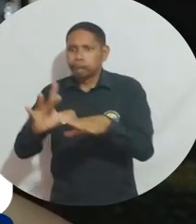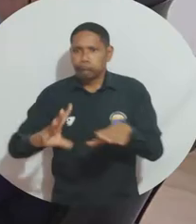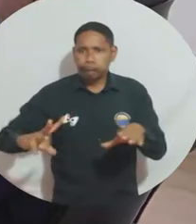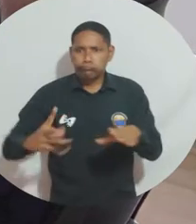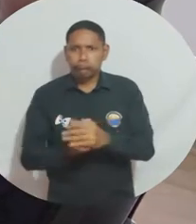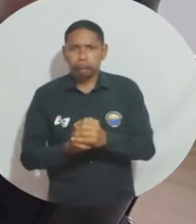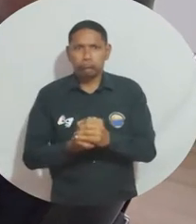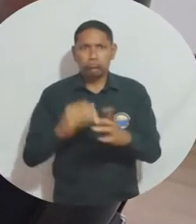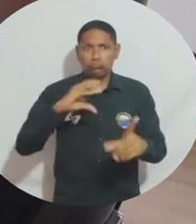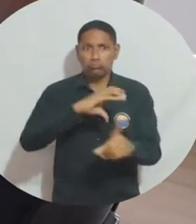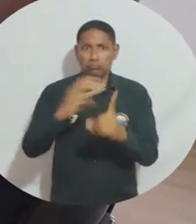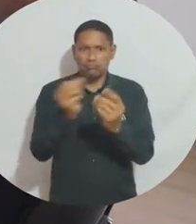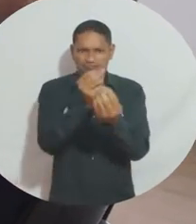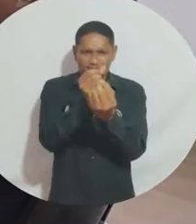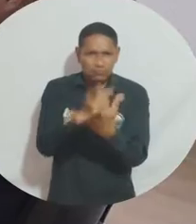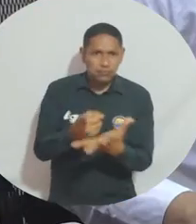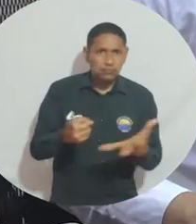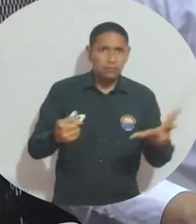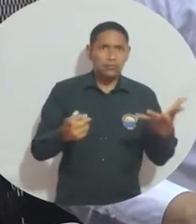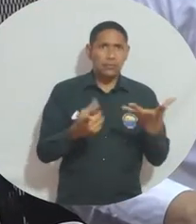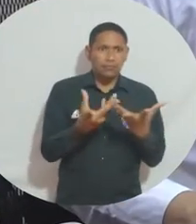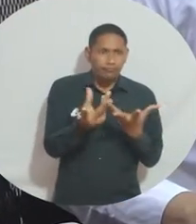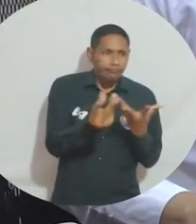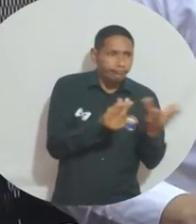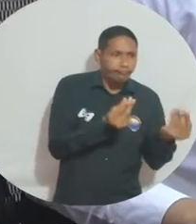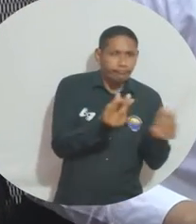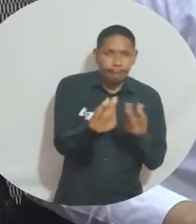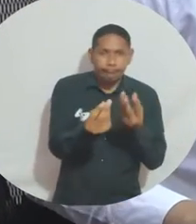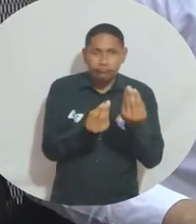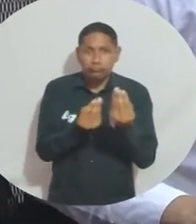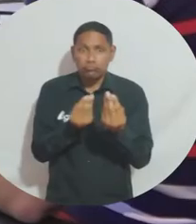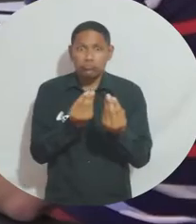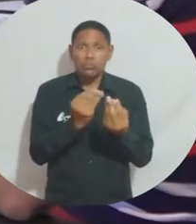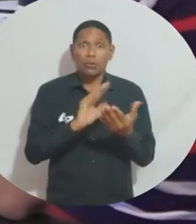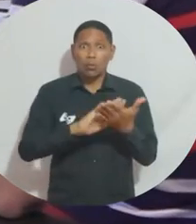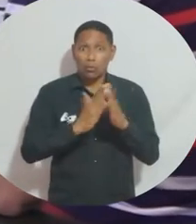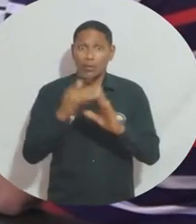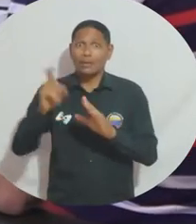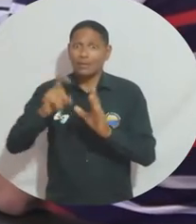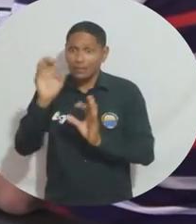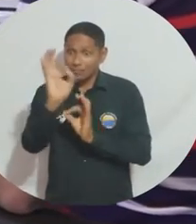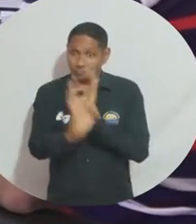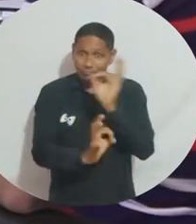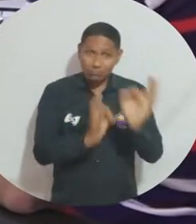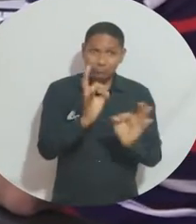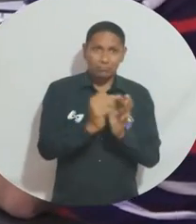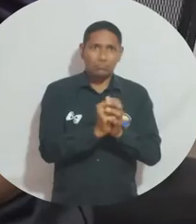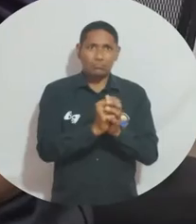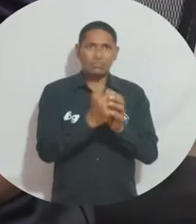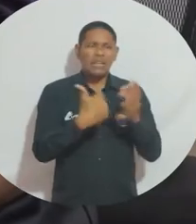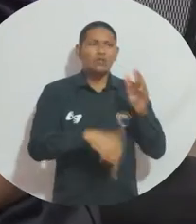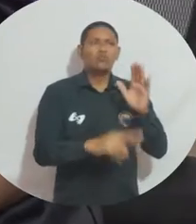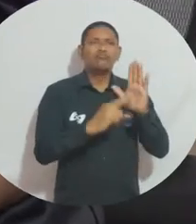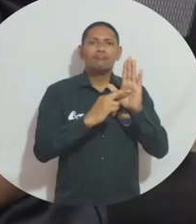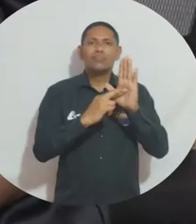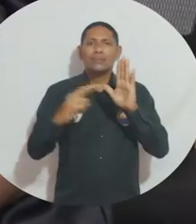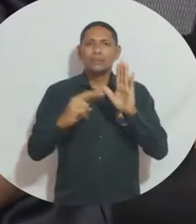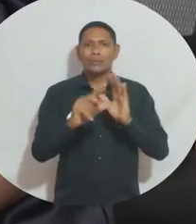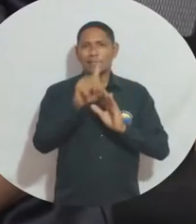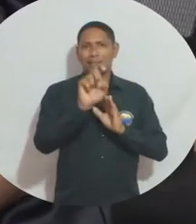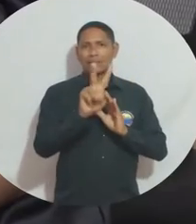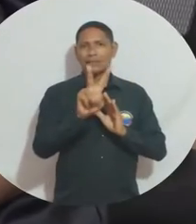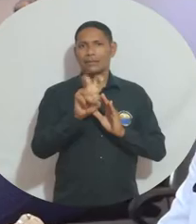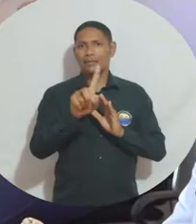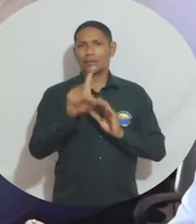inclusión y a la interculturalidad porque son esas comunidades vulnerables que necesitan de esa protección. Es importante recordar que bajo la Resolución